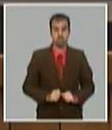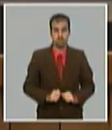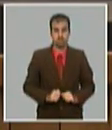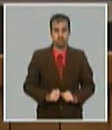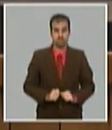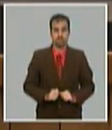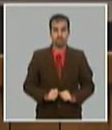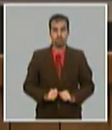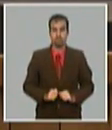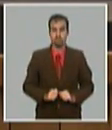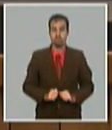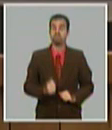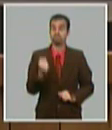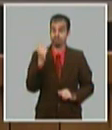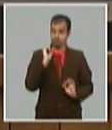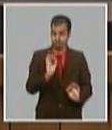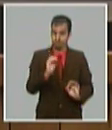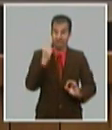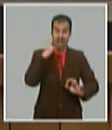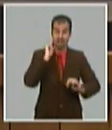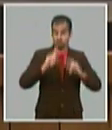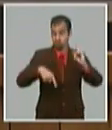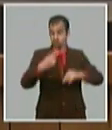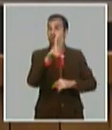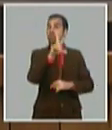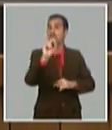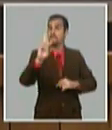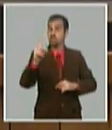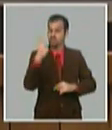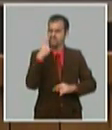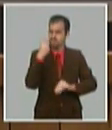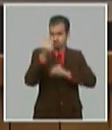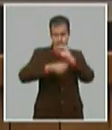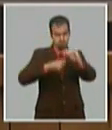por eso es el año 2021 es como es es un año de grandes transformaciones